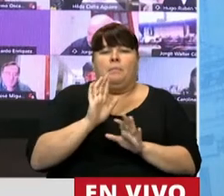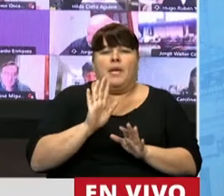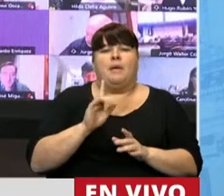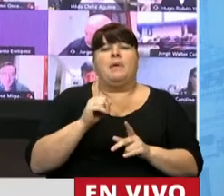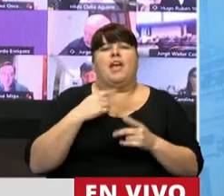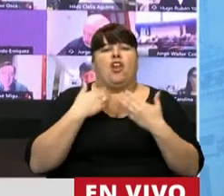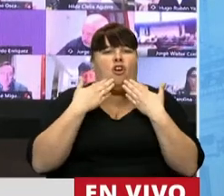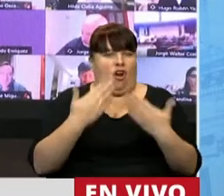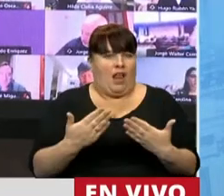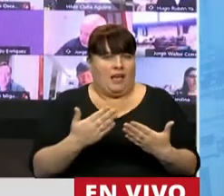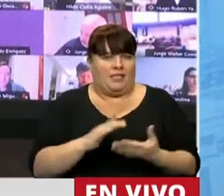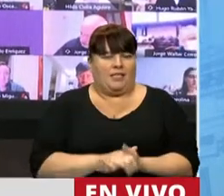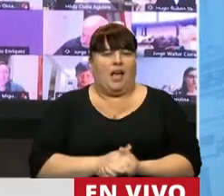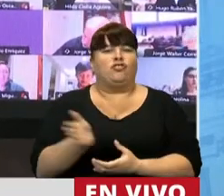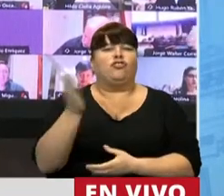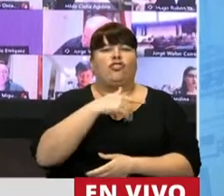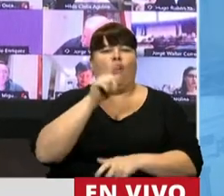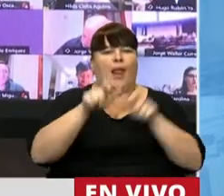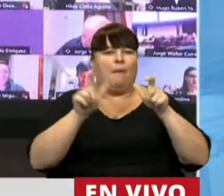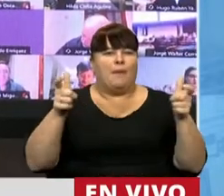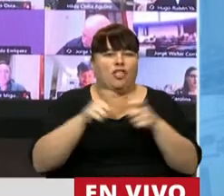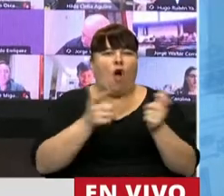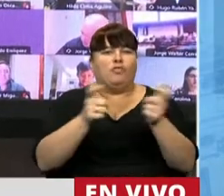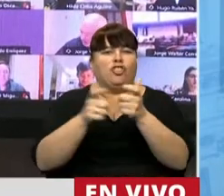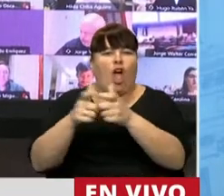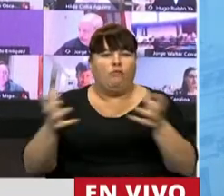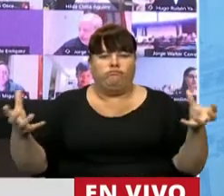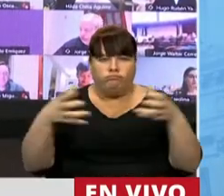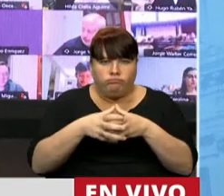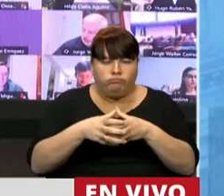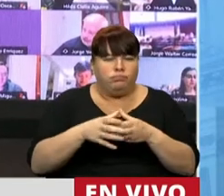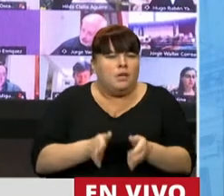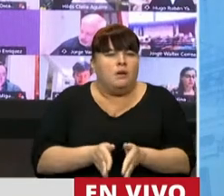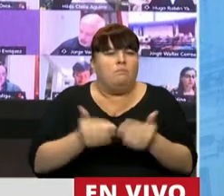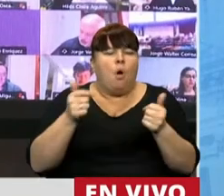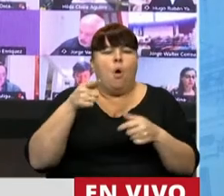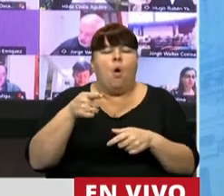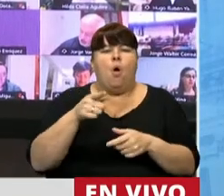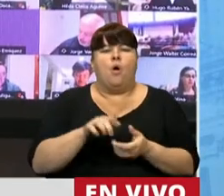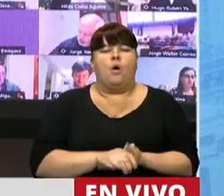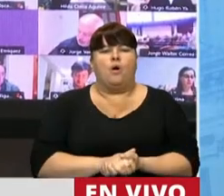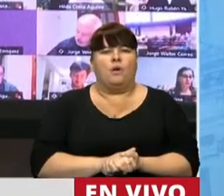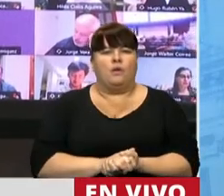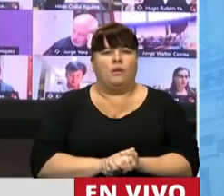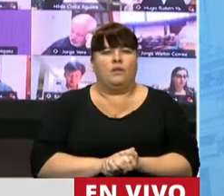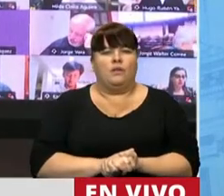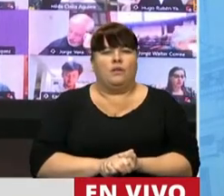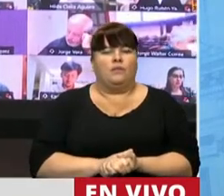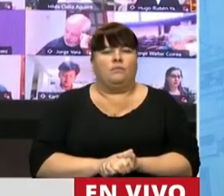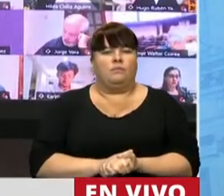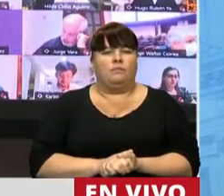agradecer a todos los integrantes de las distintas comisiones que rápidamente se